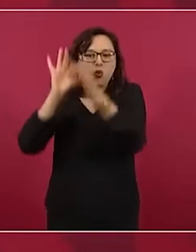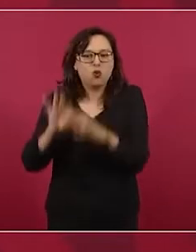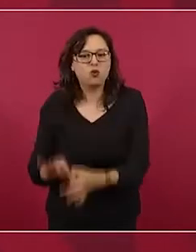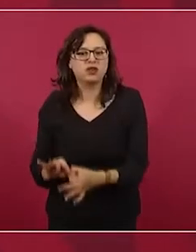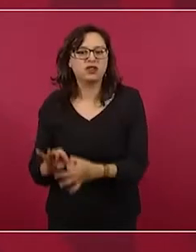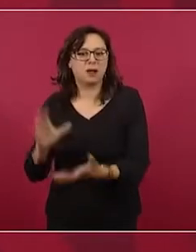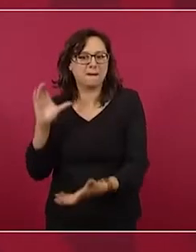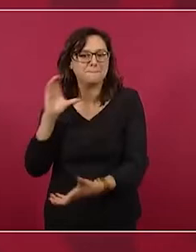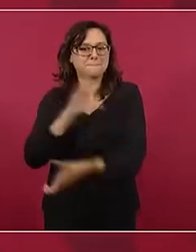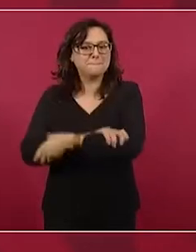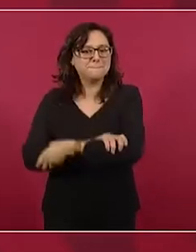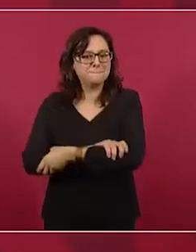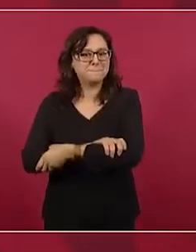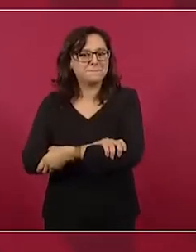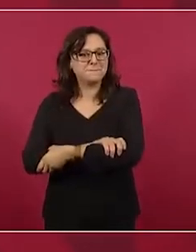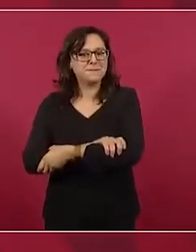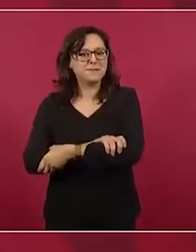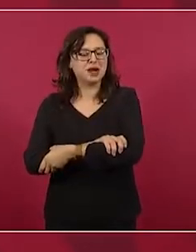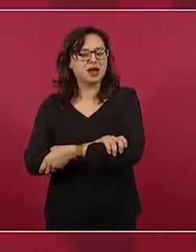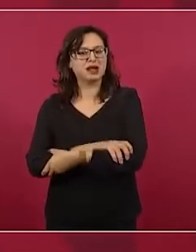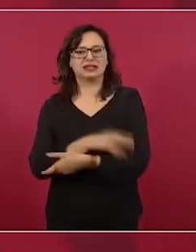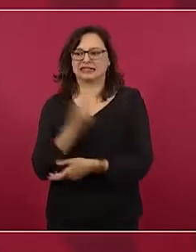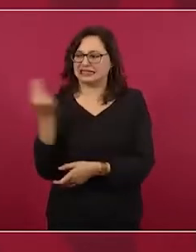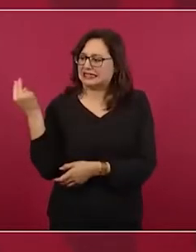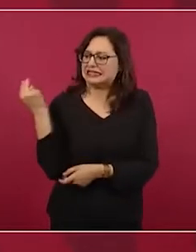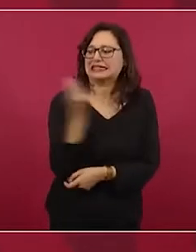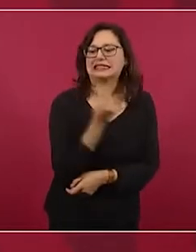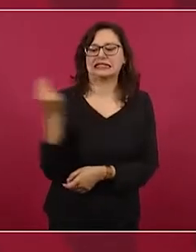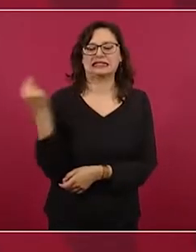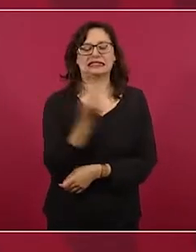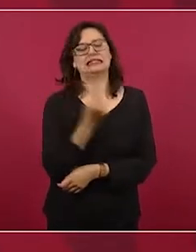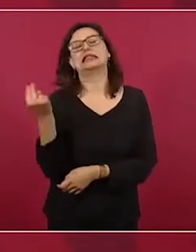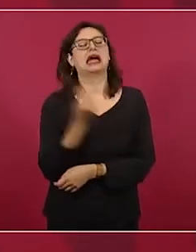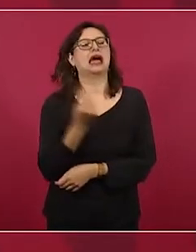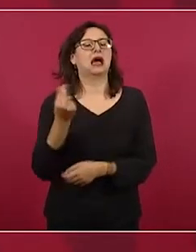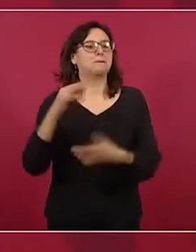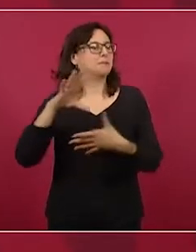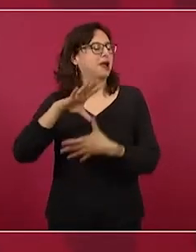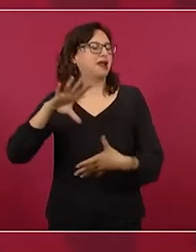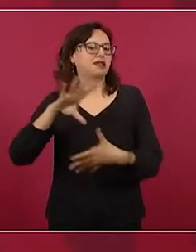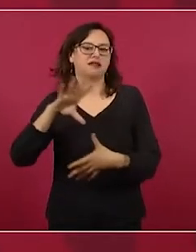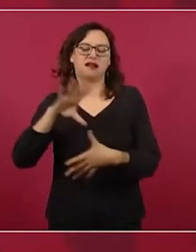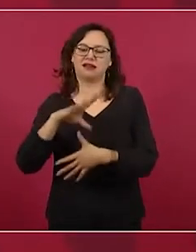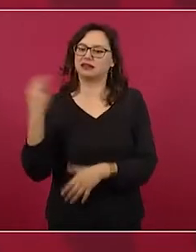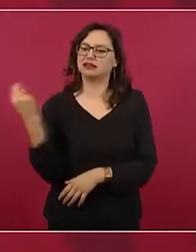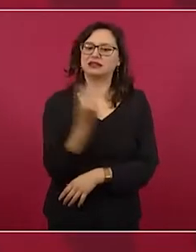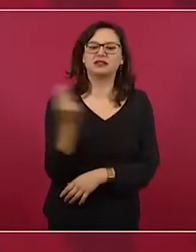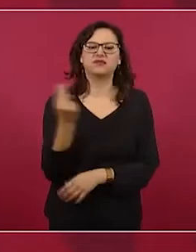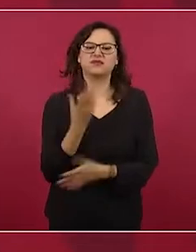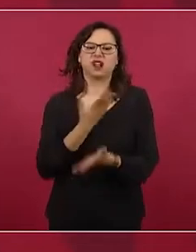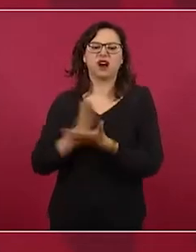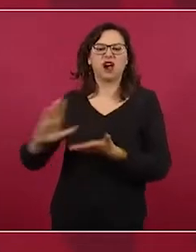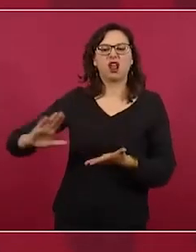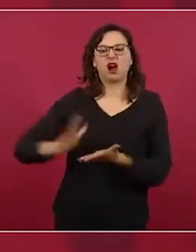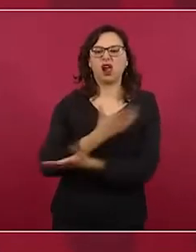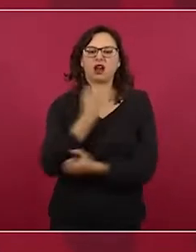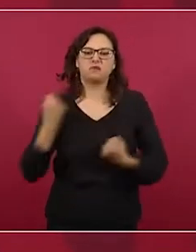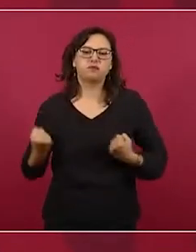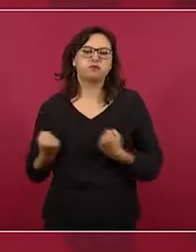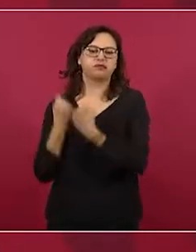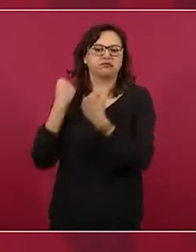hermanarnos, eso es lo que necesitamos, no la confrontación.